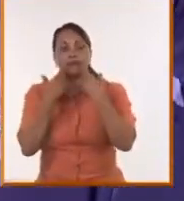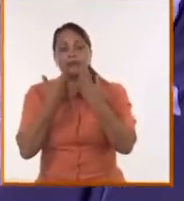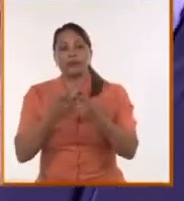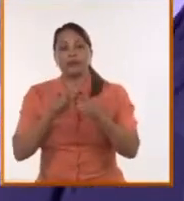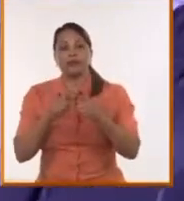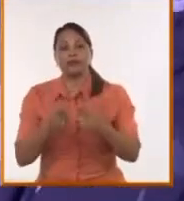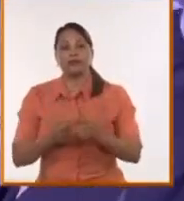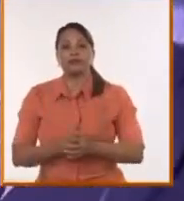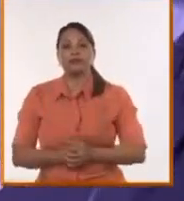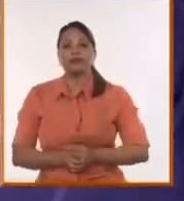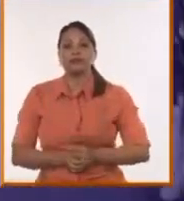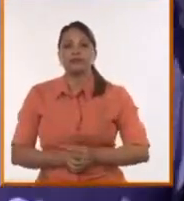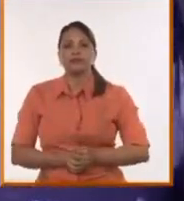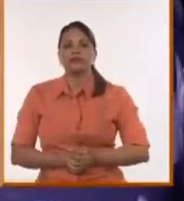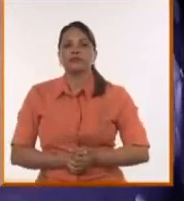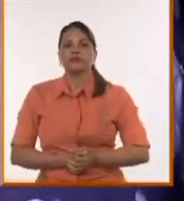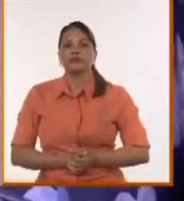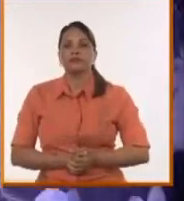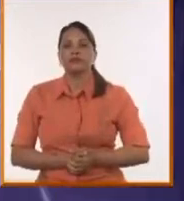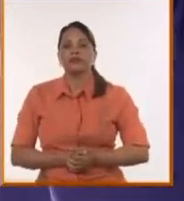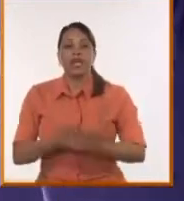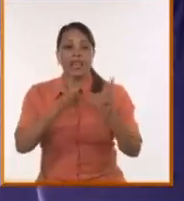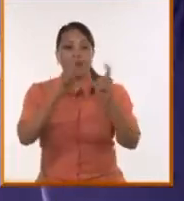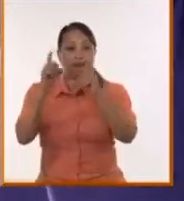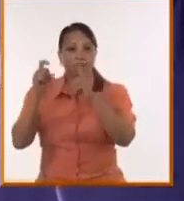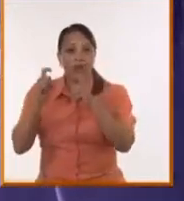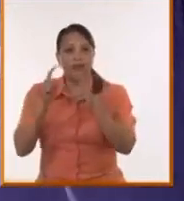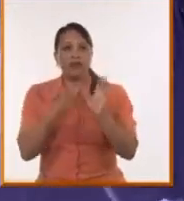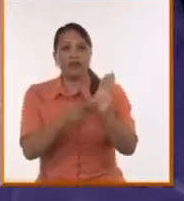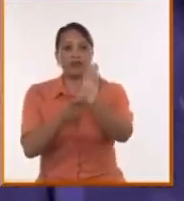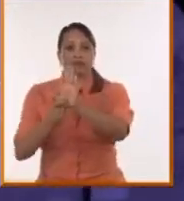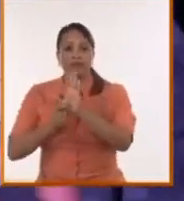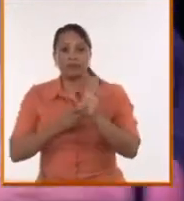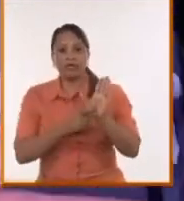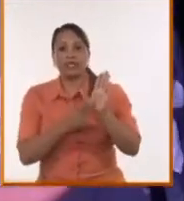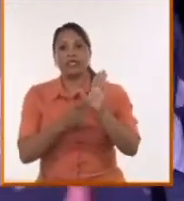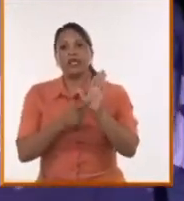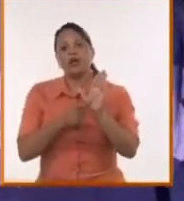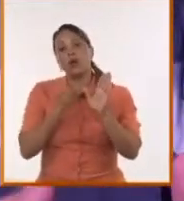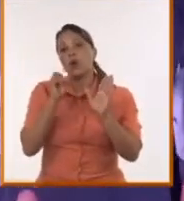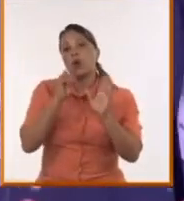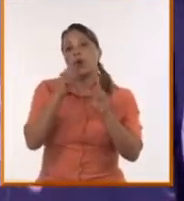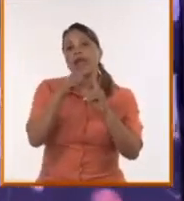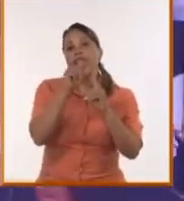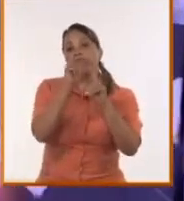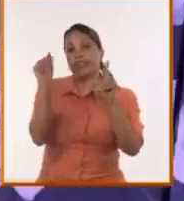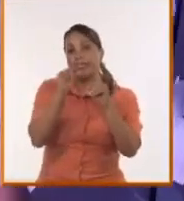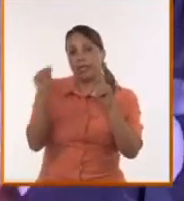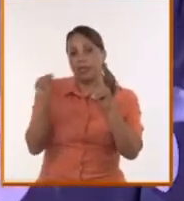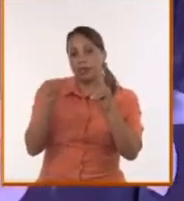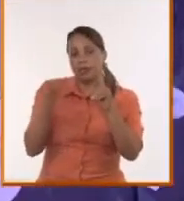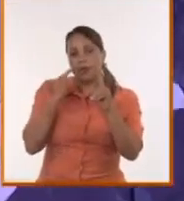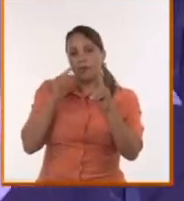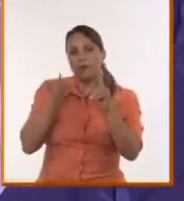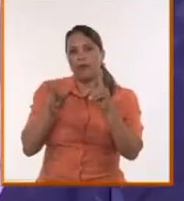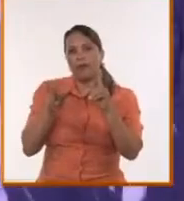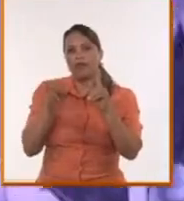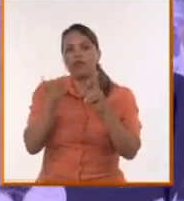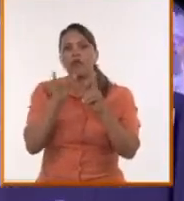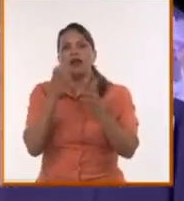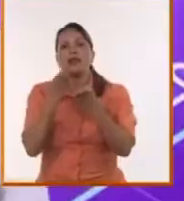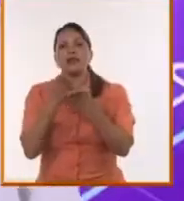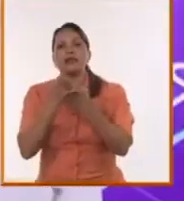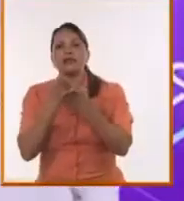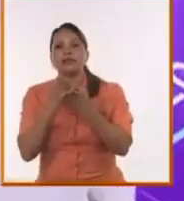a la fotografía que se va a colocar, o a la imagen que se va a colocar, o al título que se va a colocar, como al estudio del